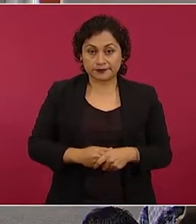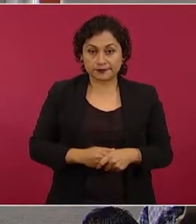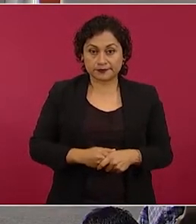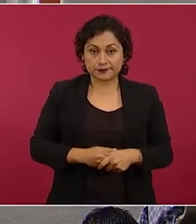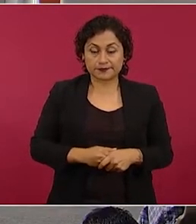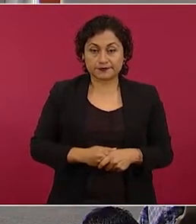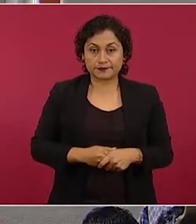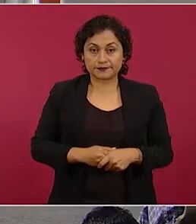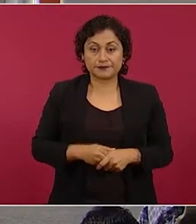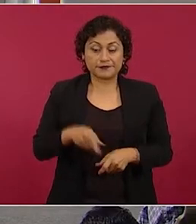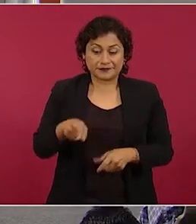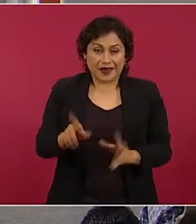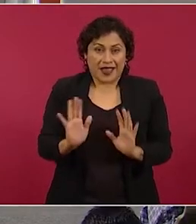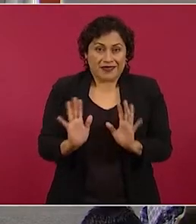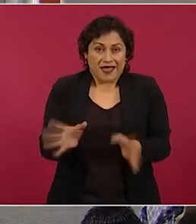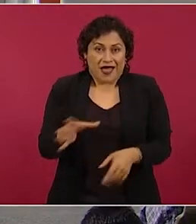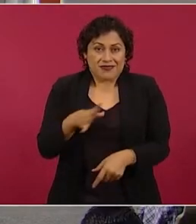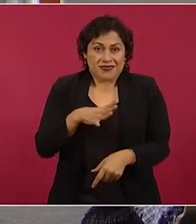ya existe